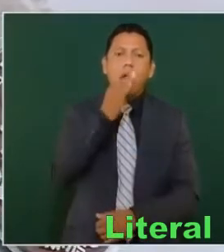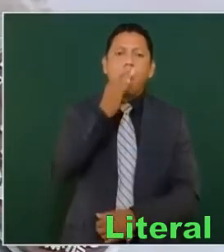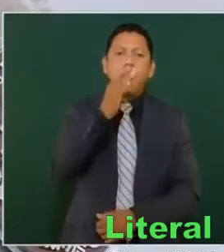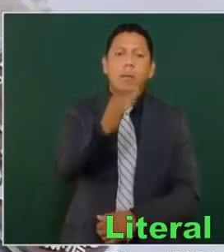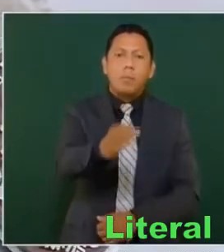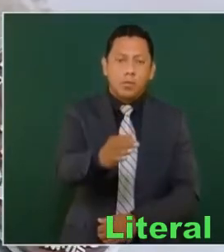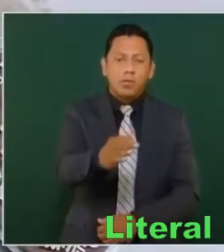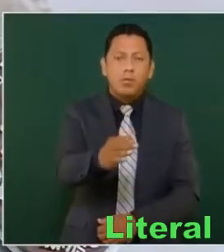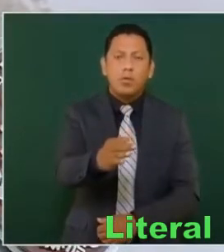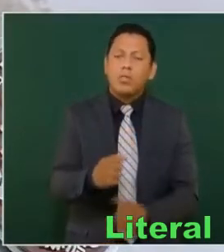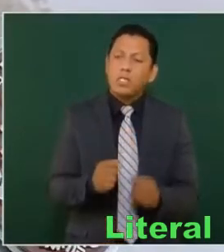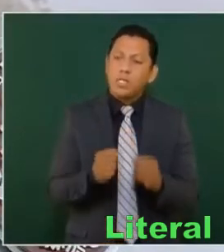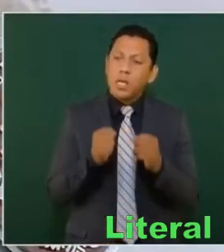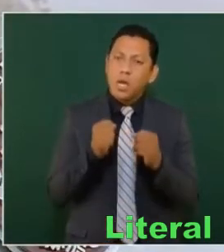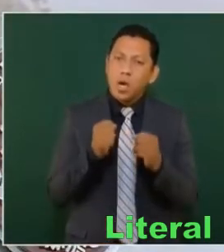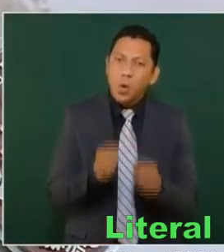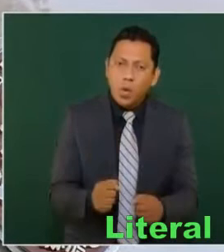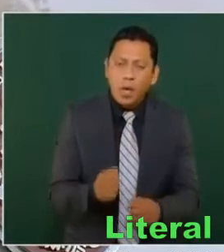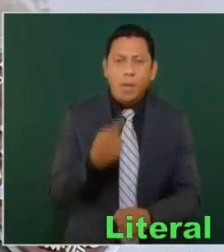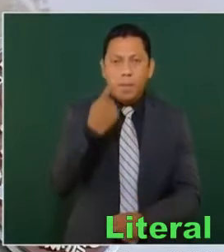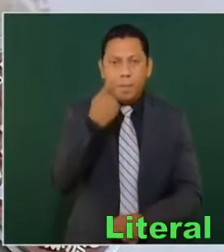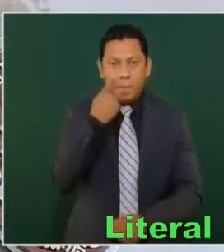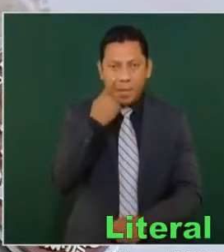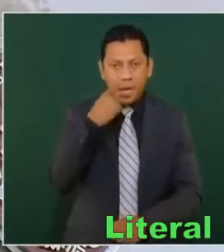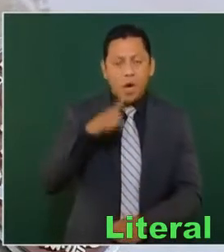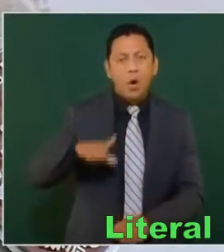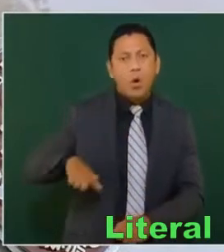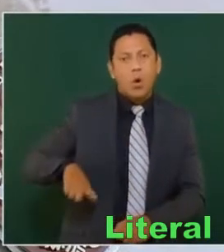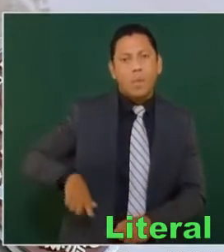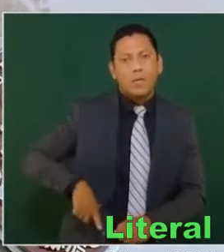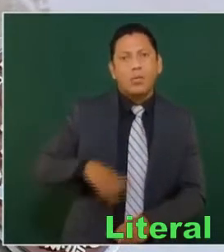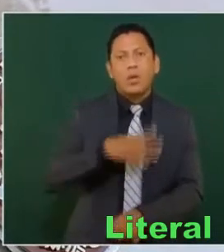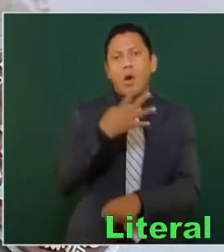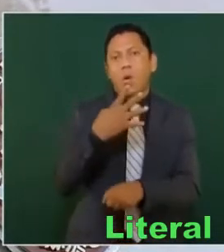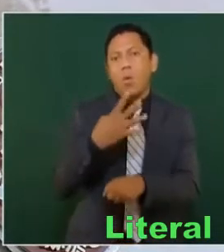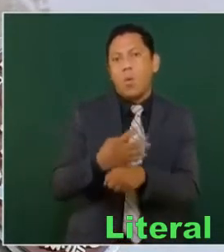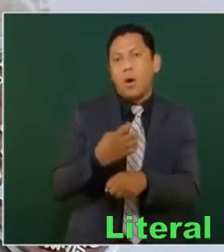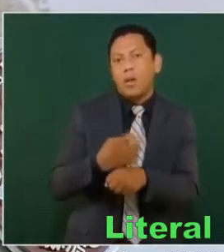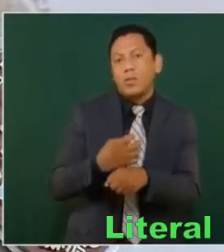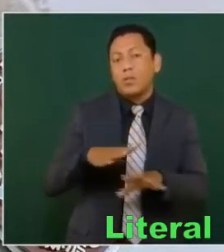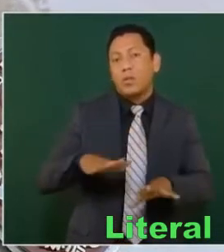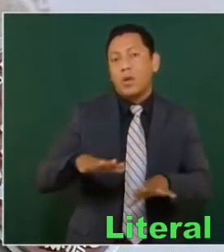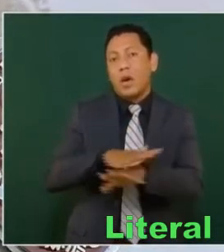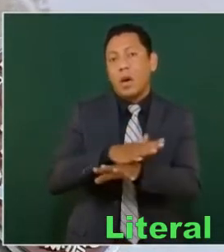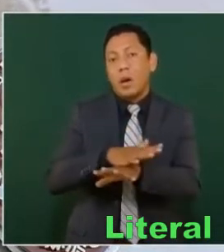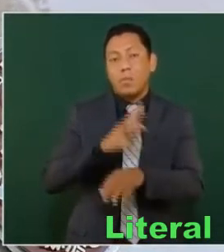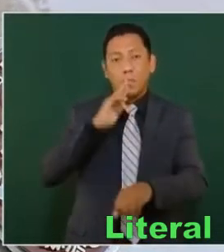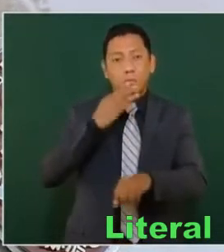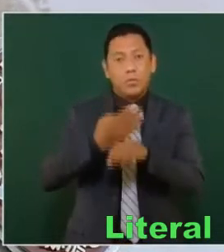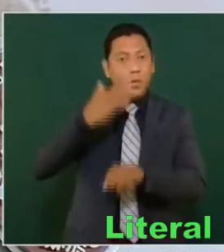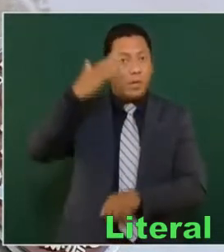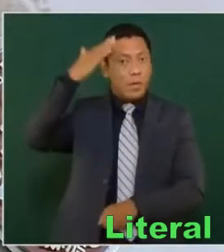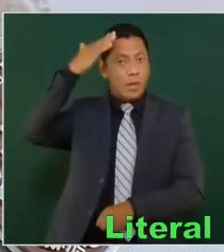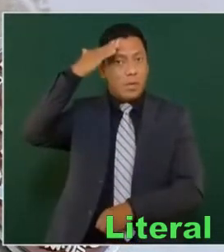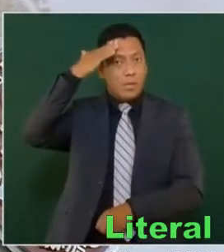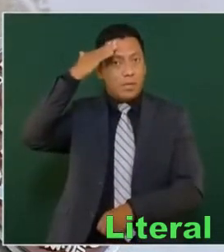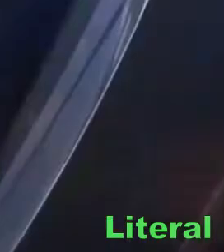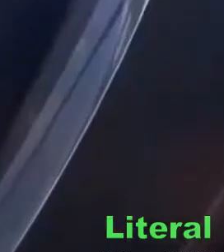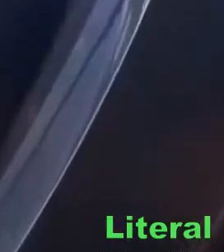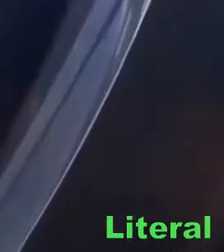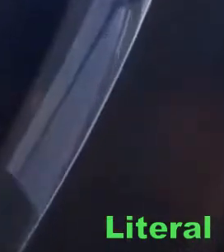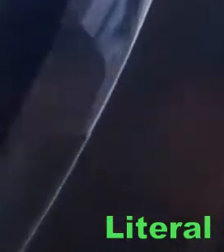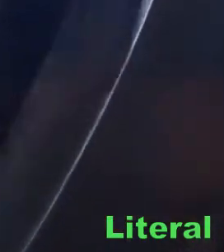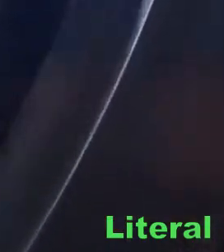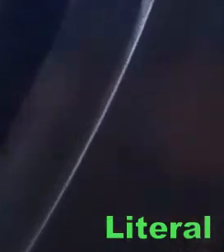Confirmar, reafirmar que el gobierno de la cuarta transformación, bajo el liderazgo del señor presidente Andrés Manuel